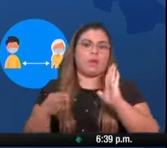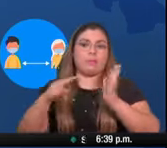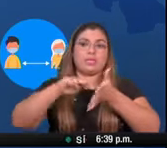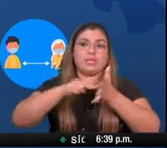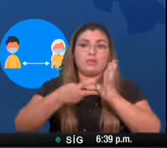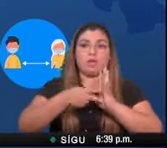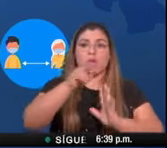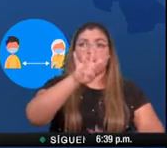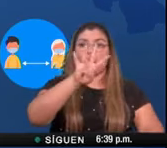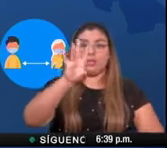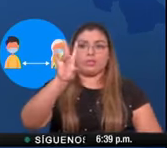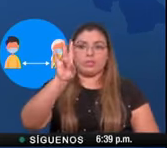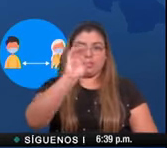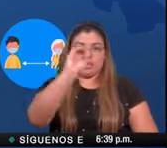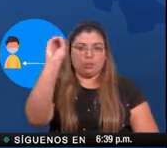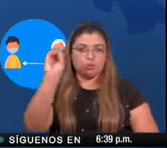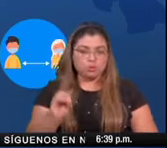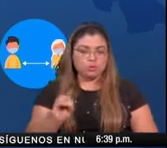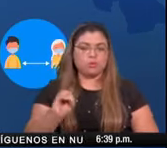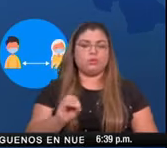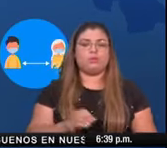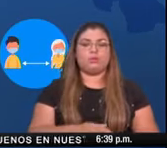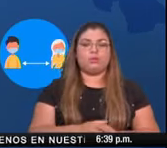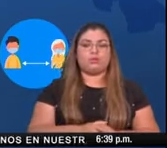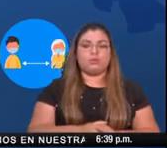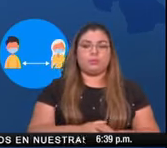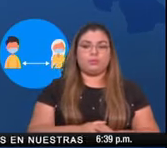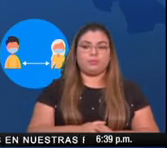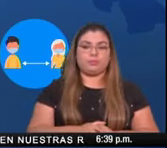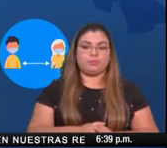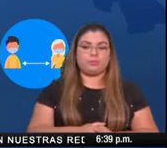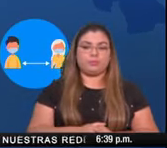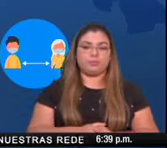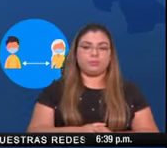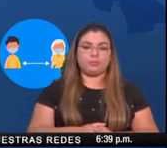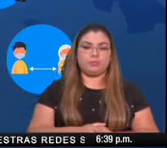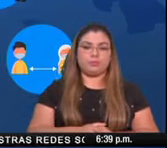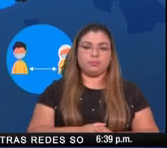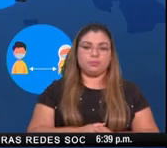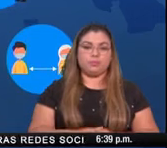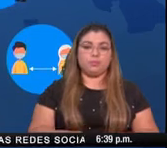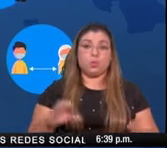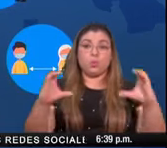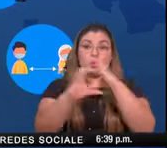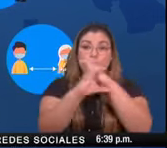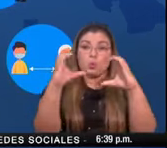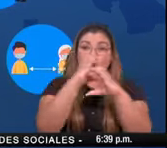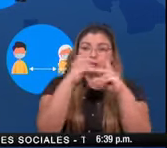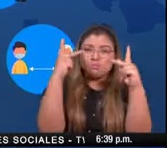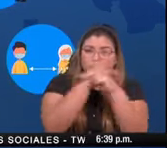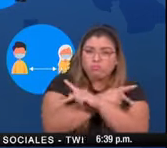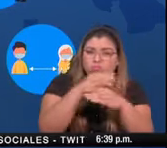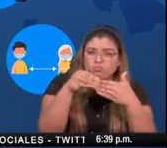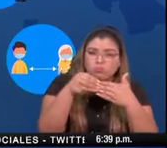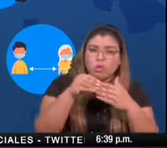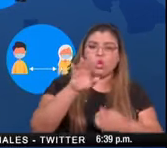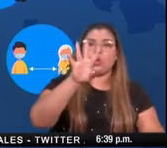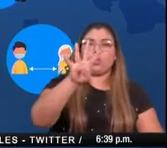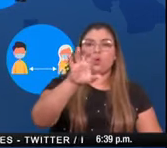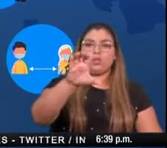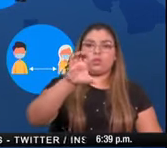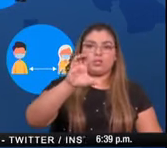% del total de nuestra capacidad de atención en sala en UCI tenemos en semi-intensivos